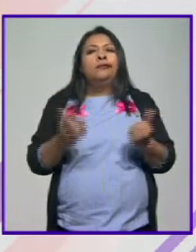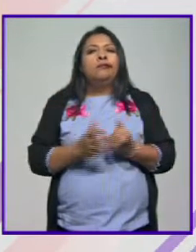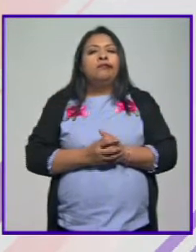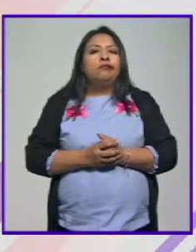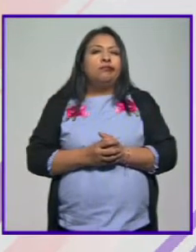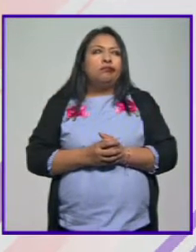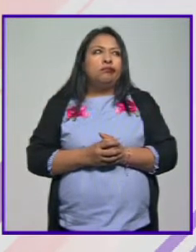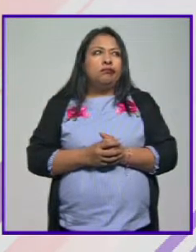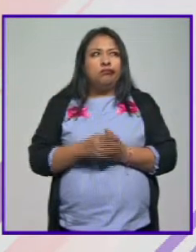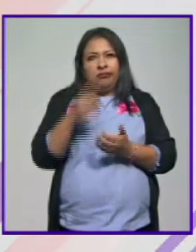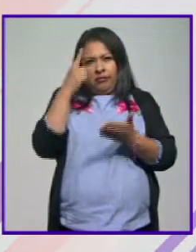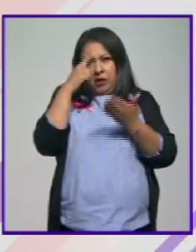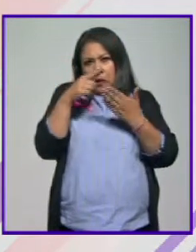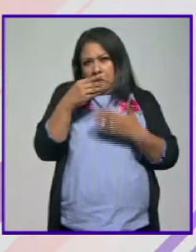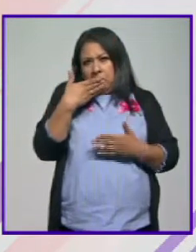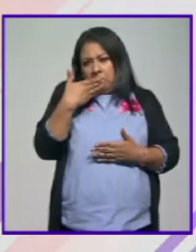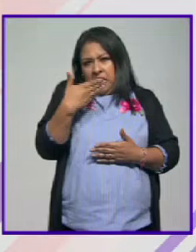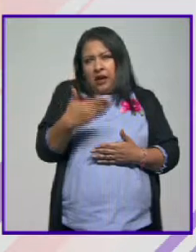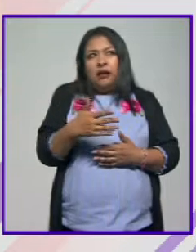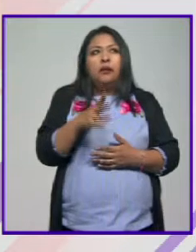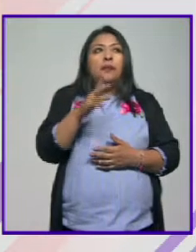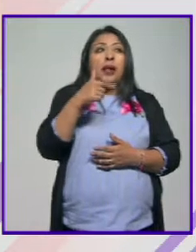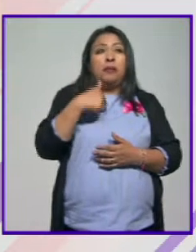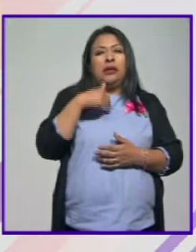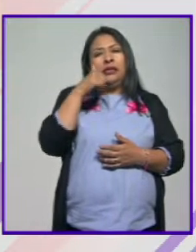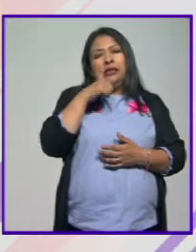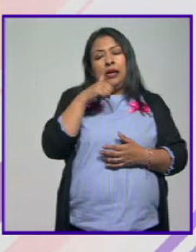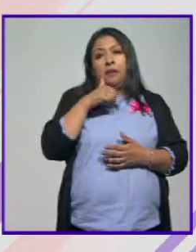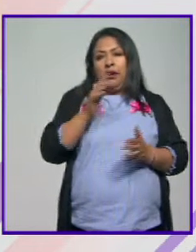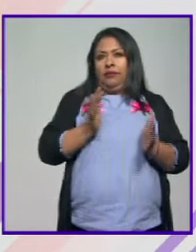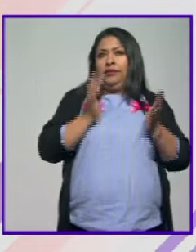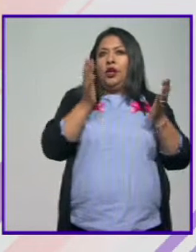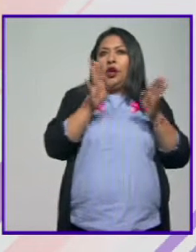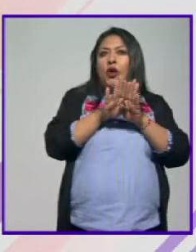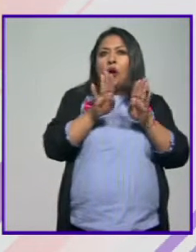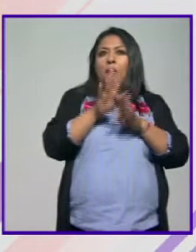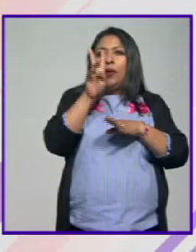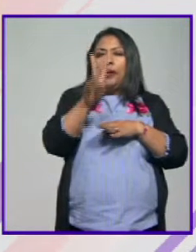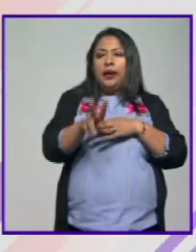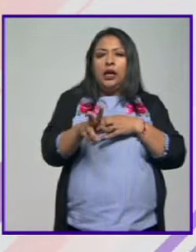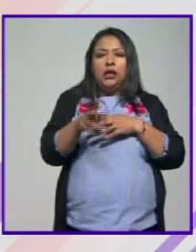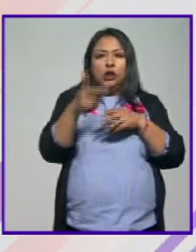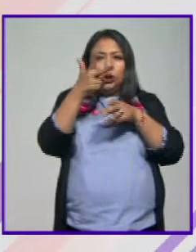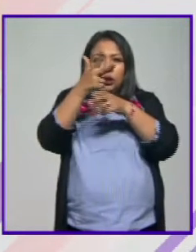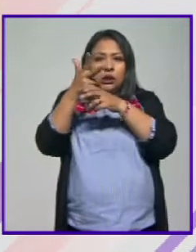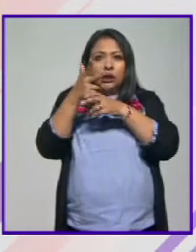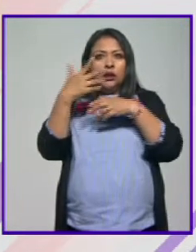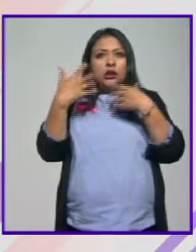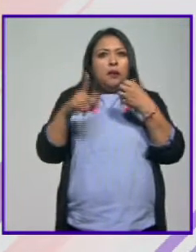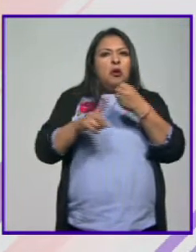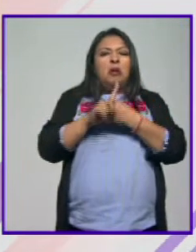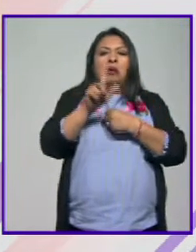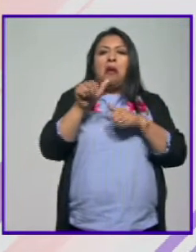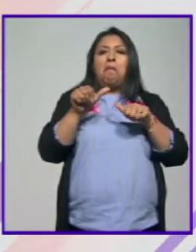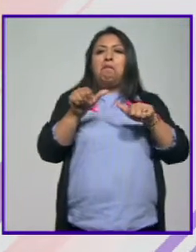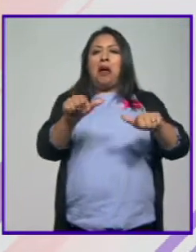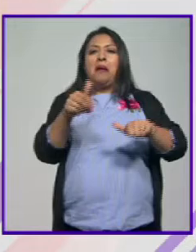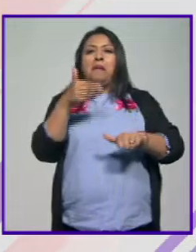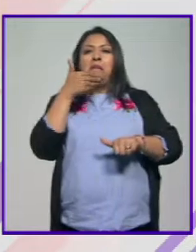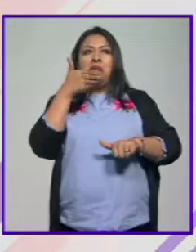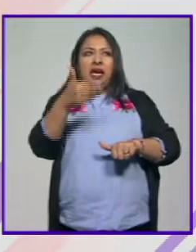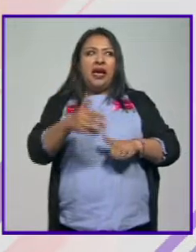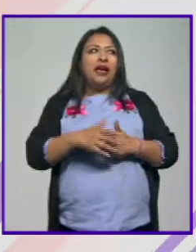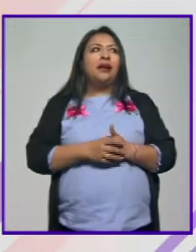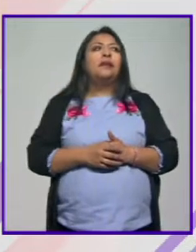pues creo que va a ser que muy ricas ¿no? y a mí siempre me sorprende cómo te metes en camisa de once varas y luego sales bien librado ¿no? se va a